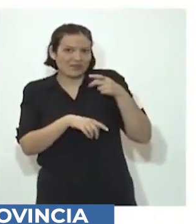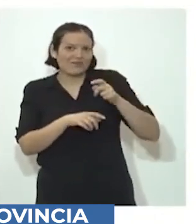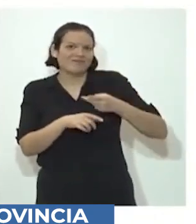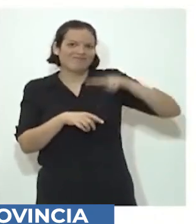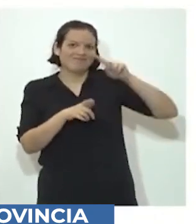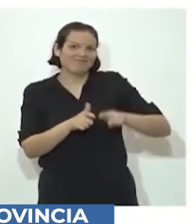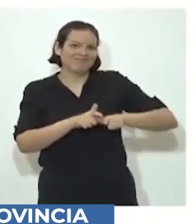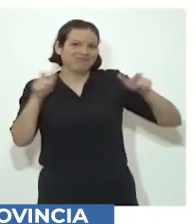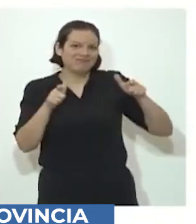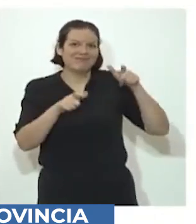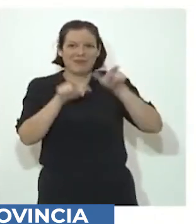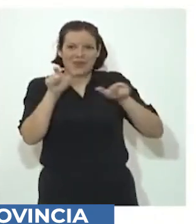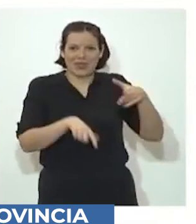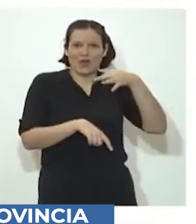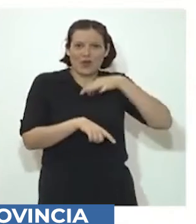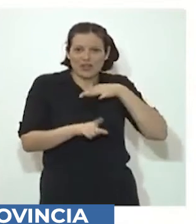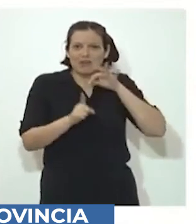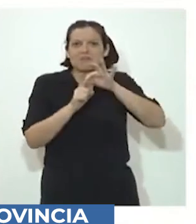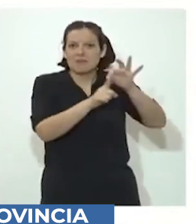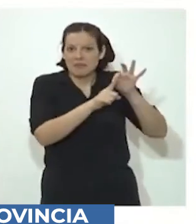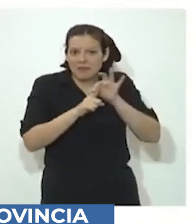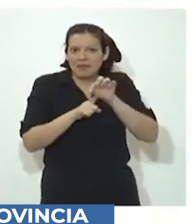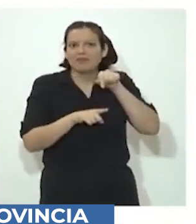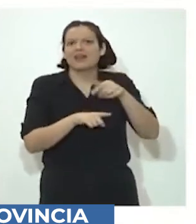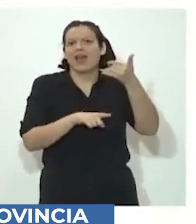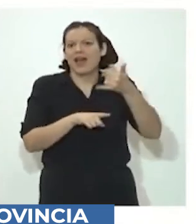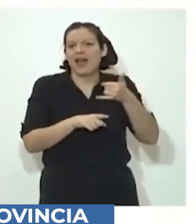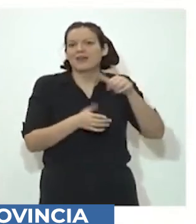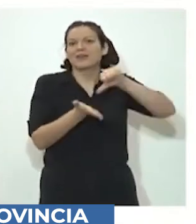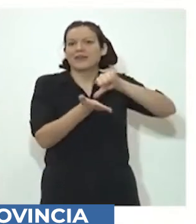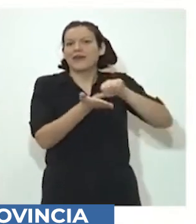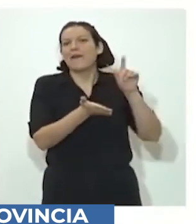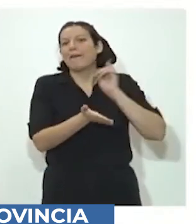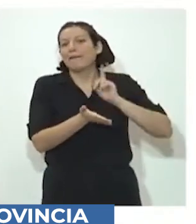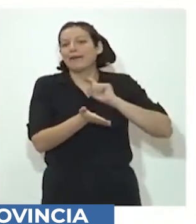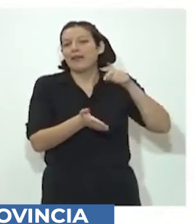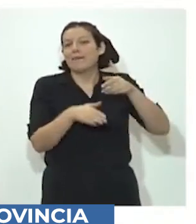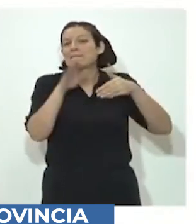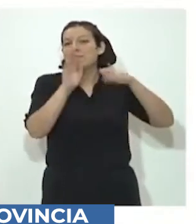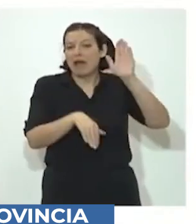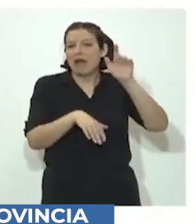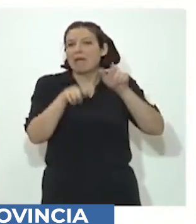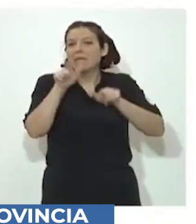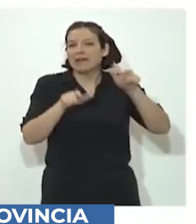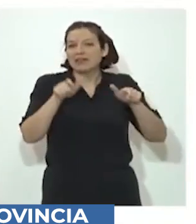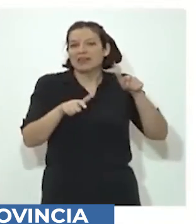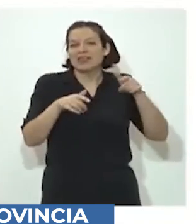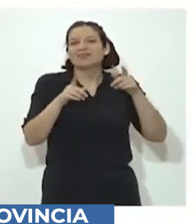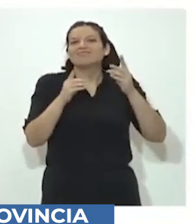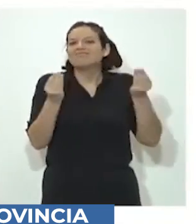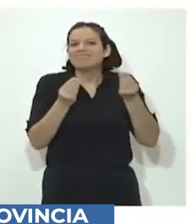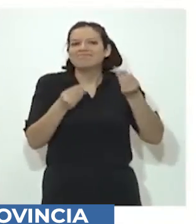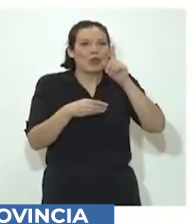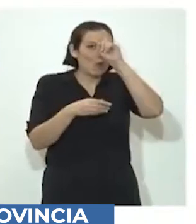en la cual tiene, bueno, obviamente la ciudad de Paraná donde tiene el mayor número también de camas de